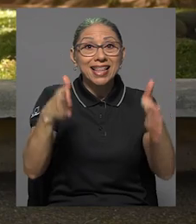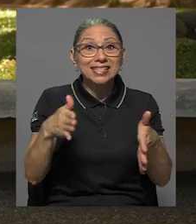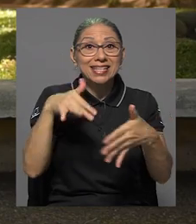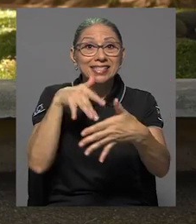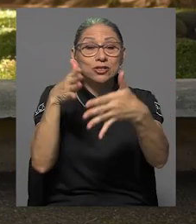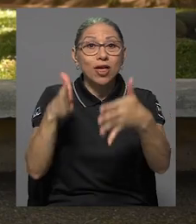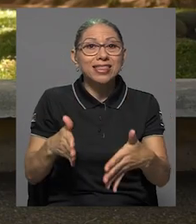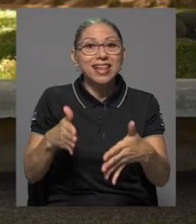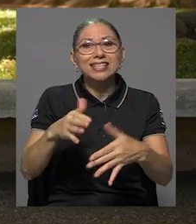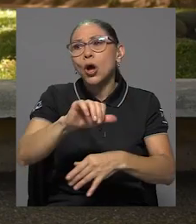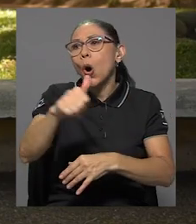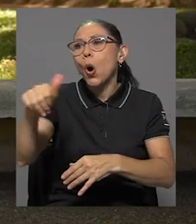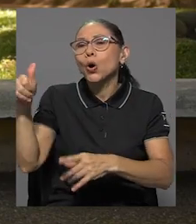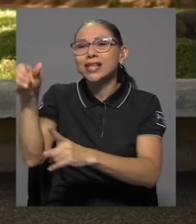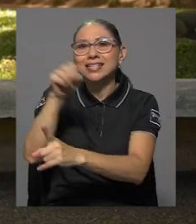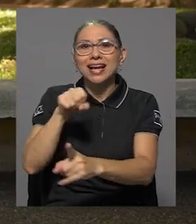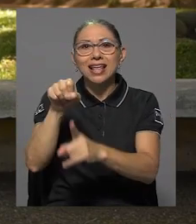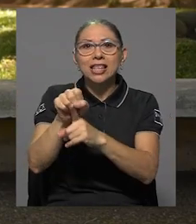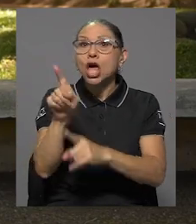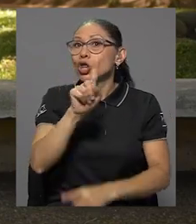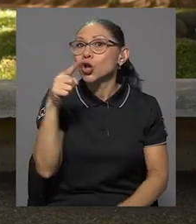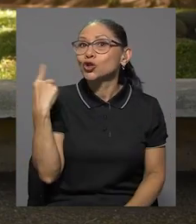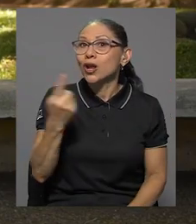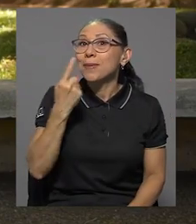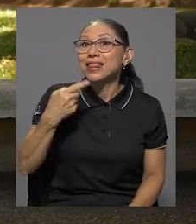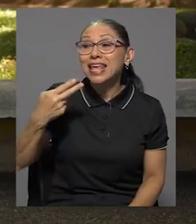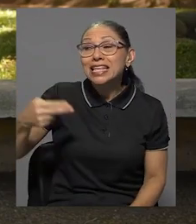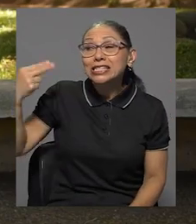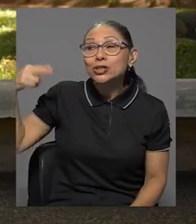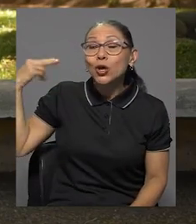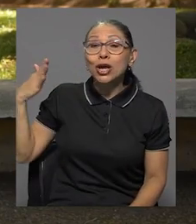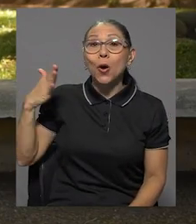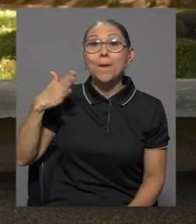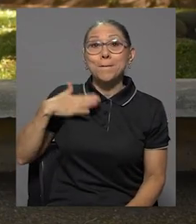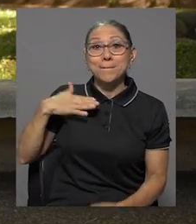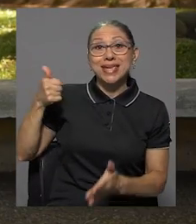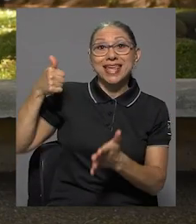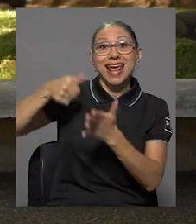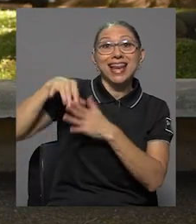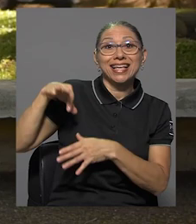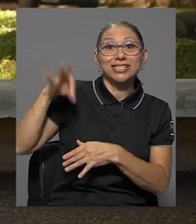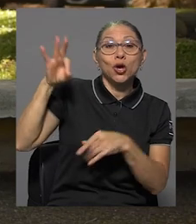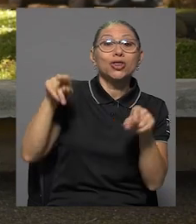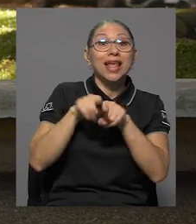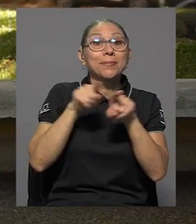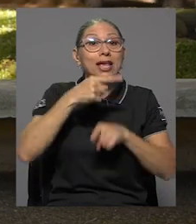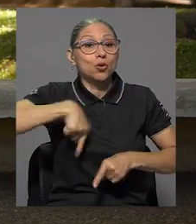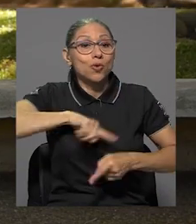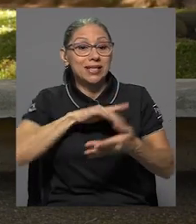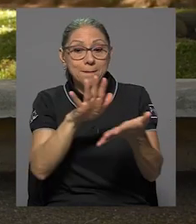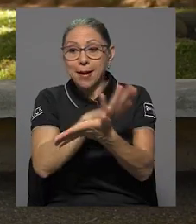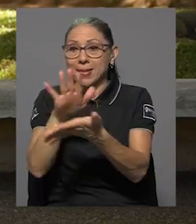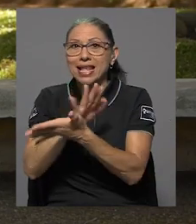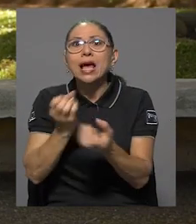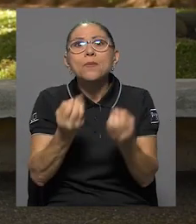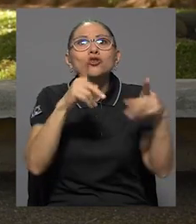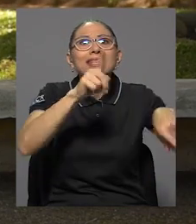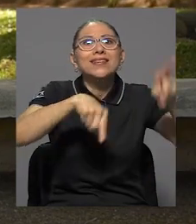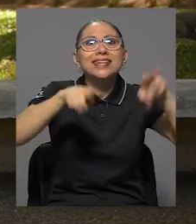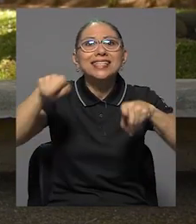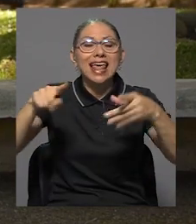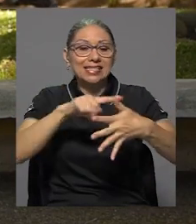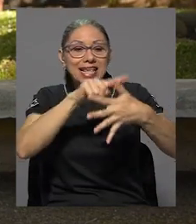realidades. Y no solamente es lo histórico que fue mi elección, sino lo histórico que es nuestra papeleta, pues representa muchas